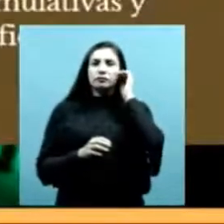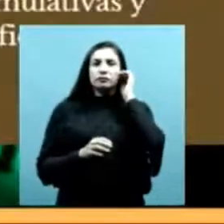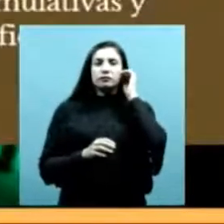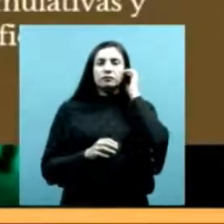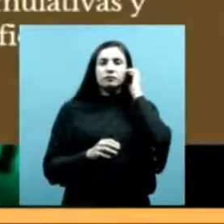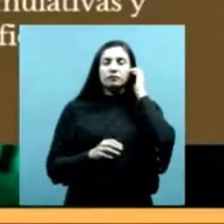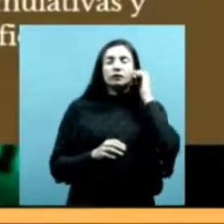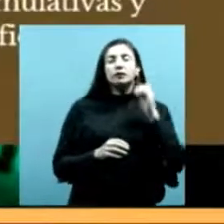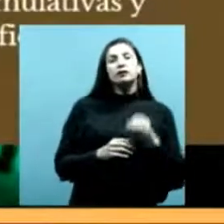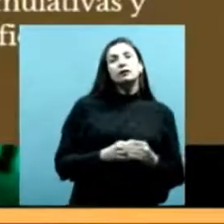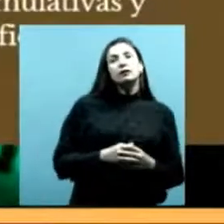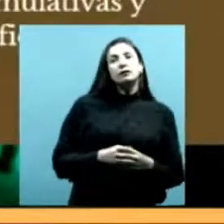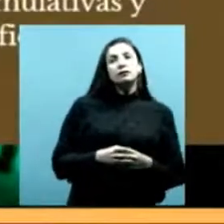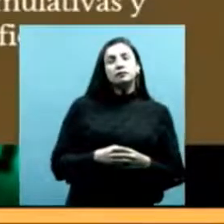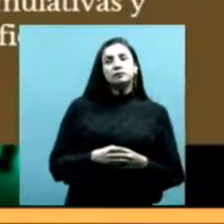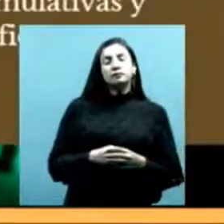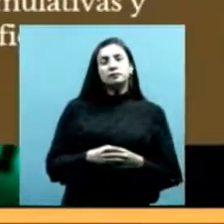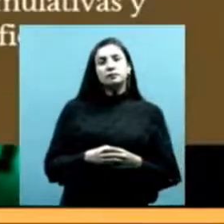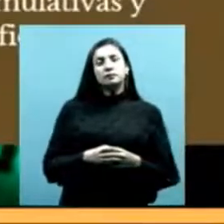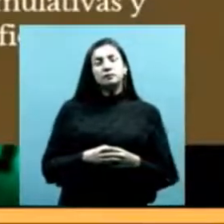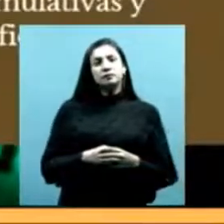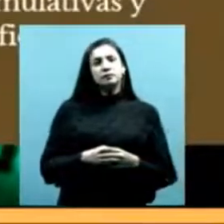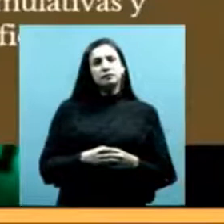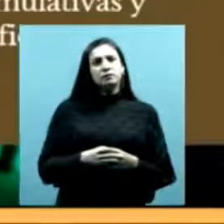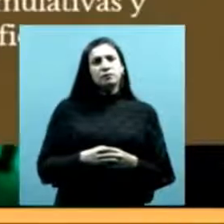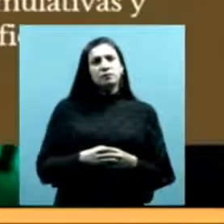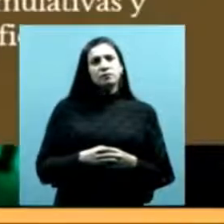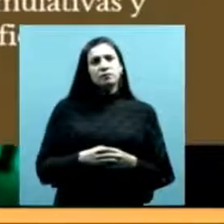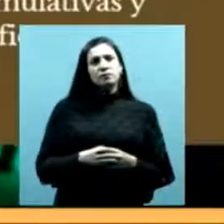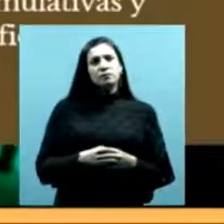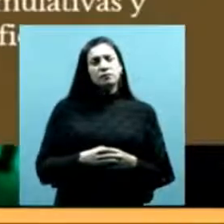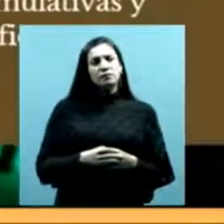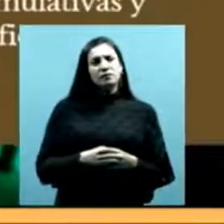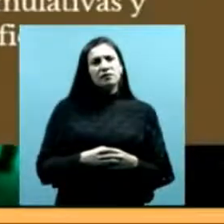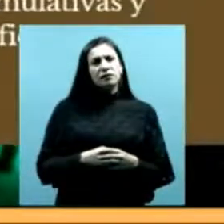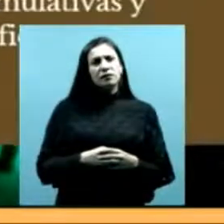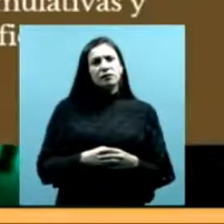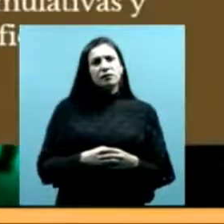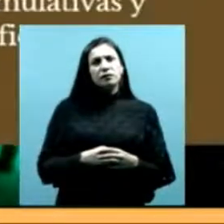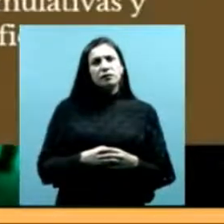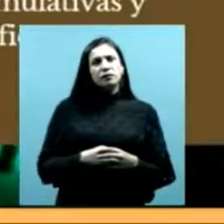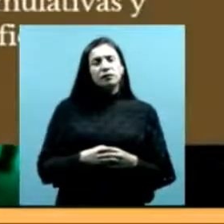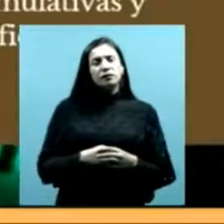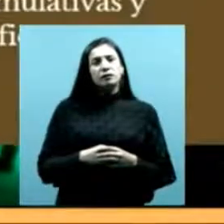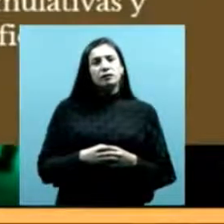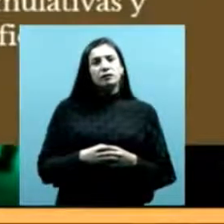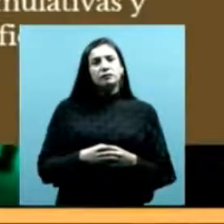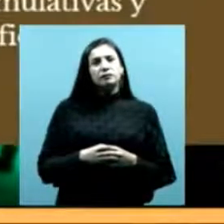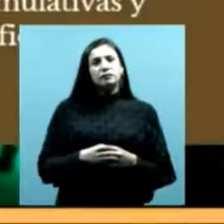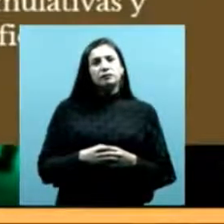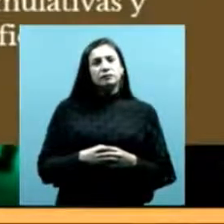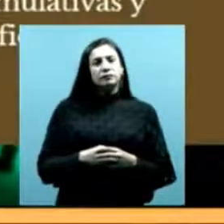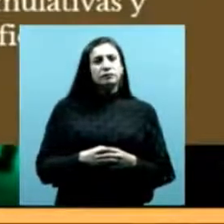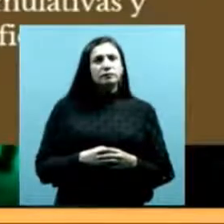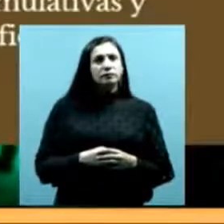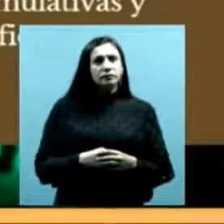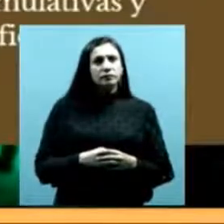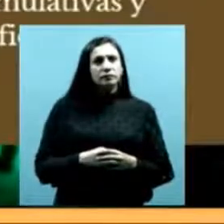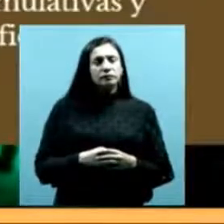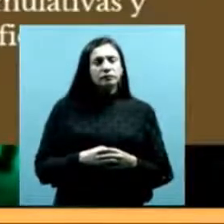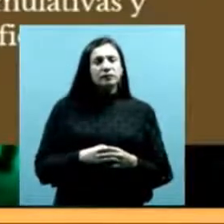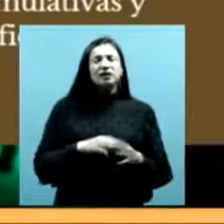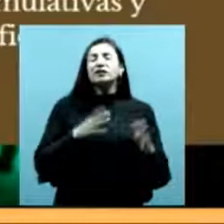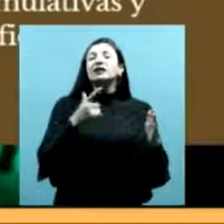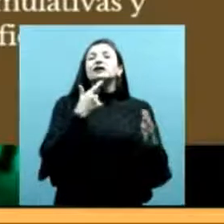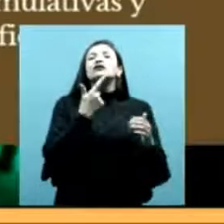¿qué encontramos en los archivos como evidencia de reconocimiento? ¿O esperamos encontrar? ¿O